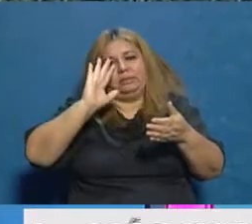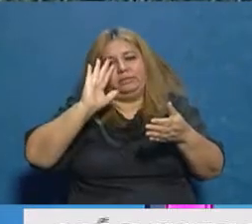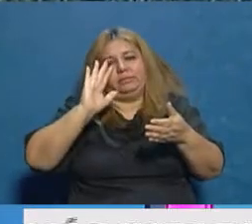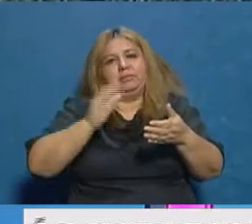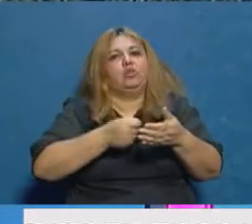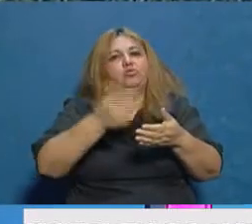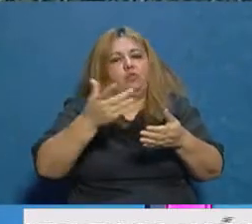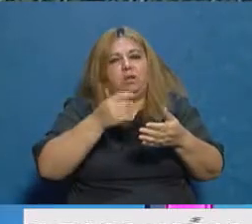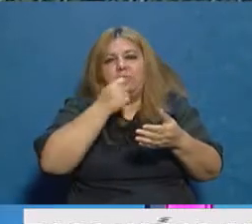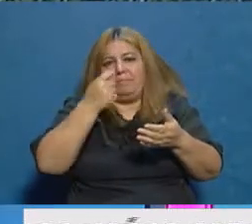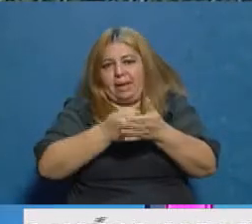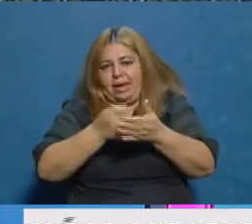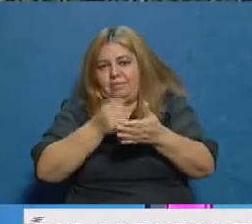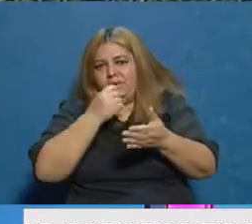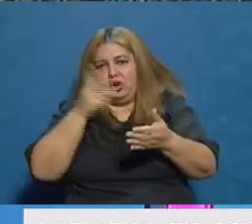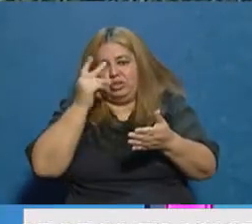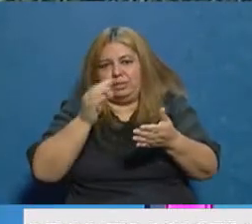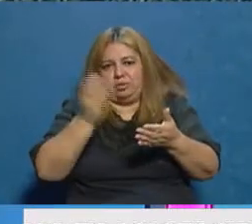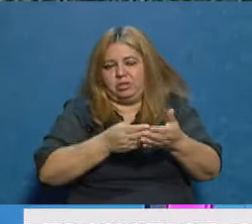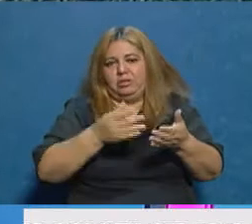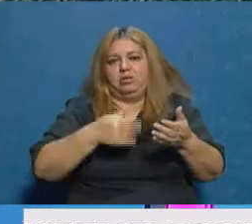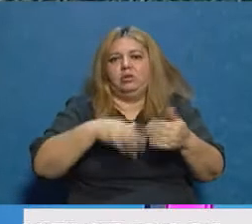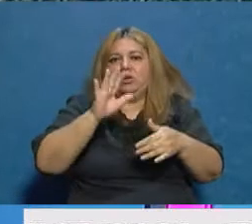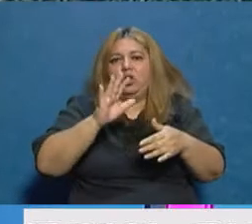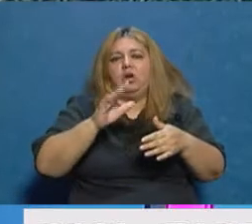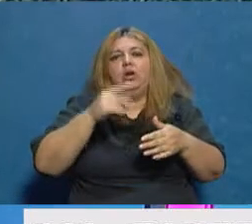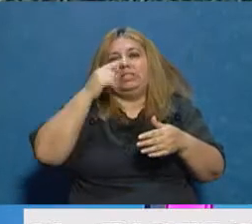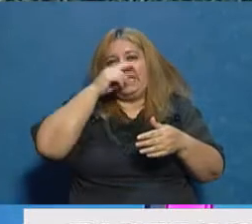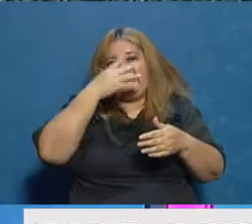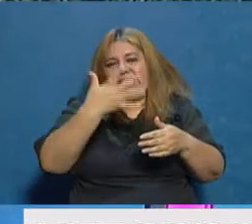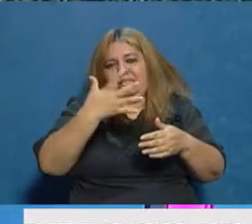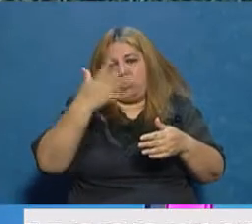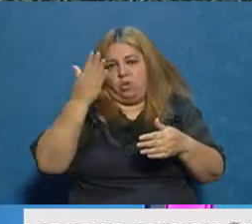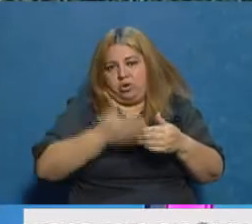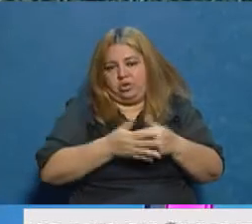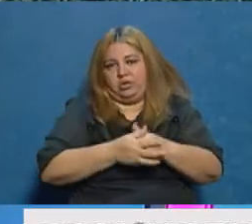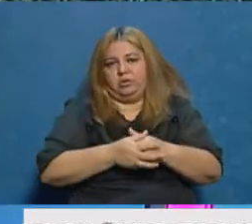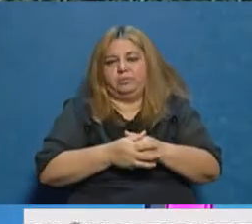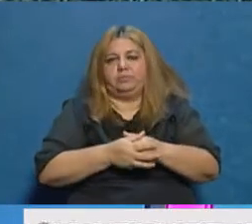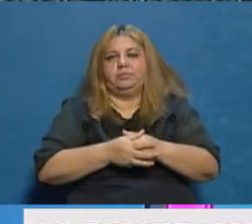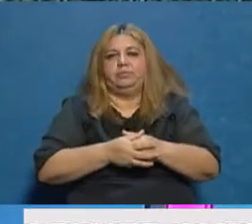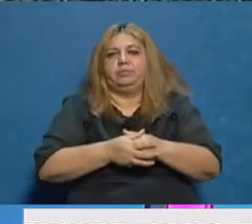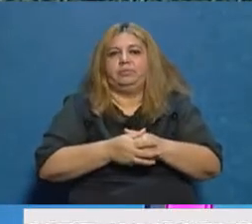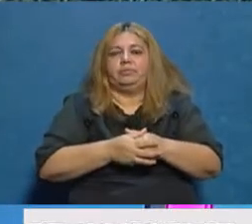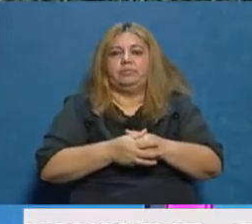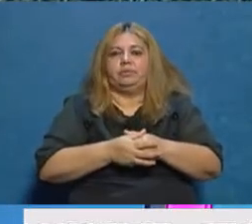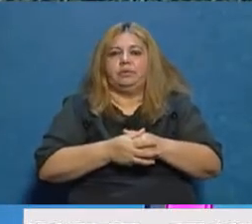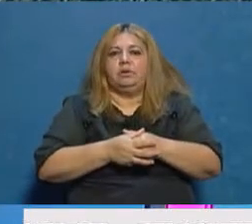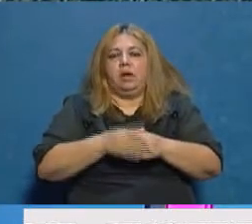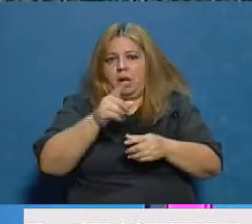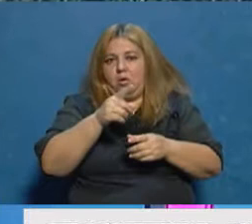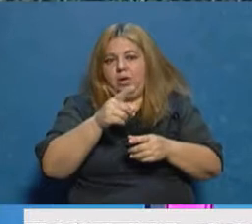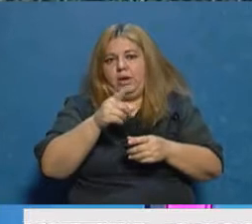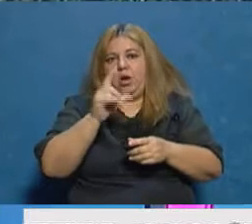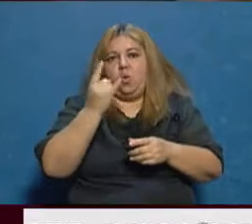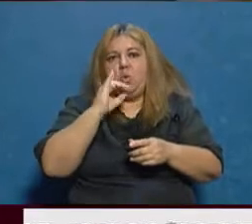agrupados por la UOM. Para el resto va a ser del 75% del sueldo neto. Escuchamos